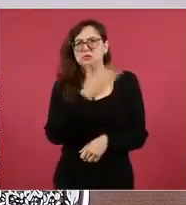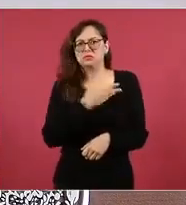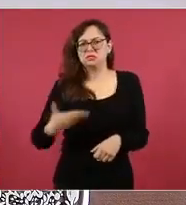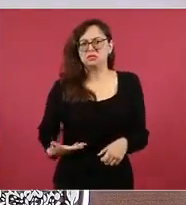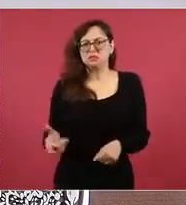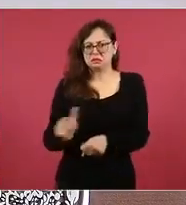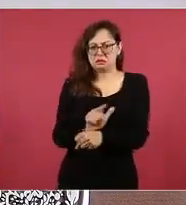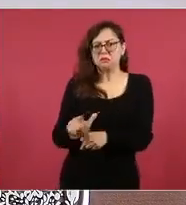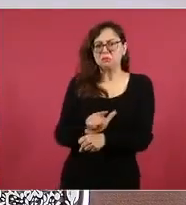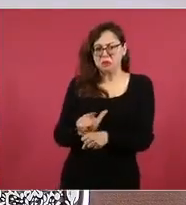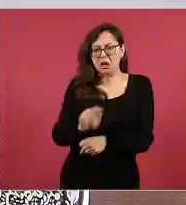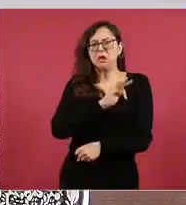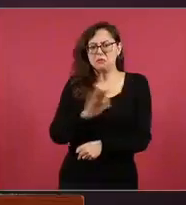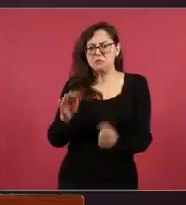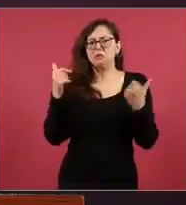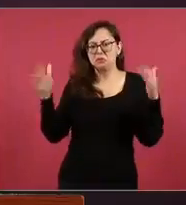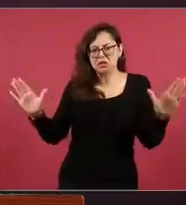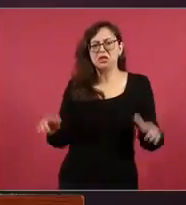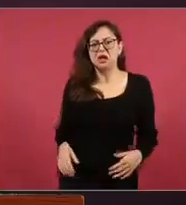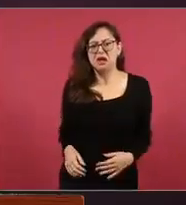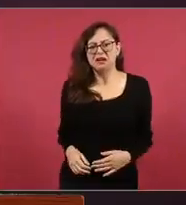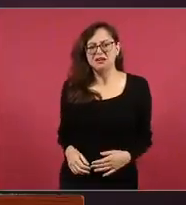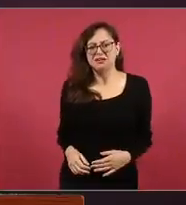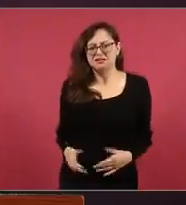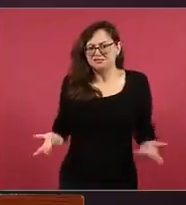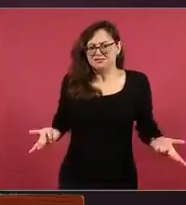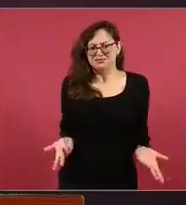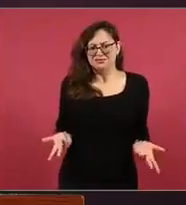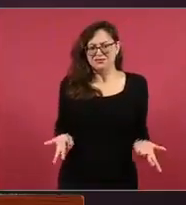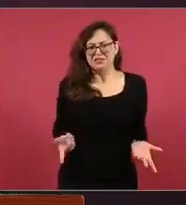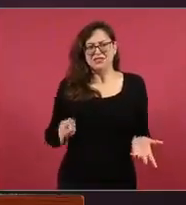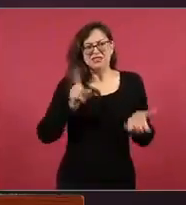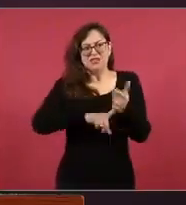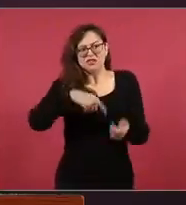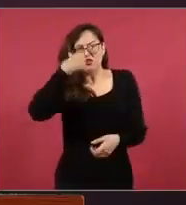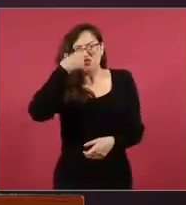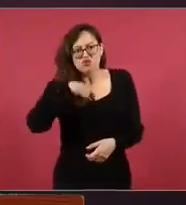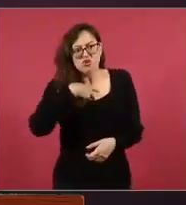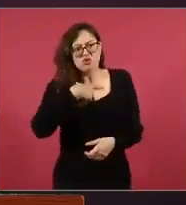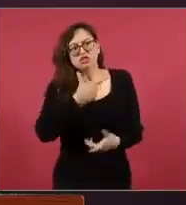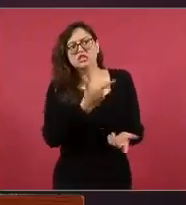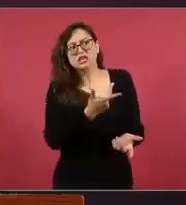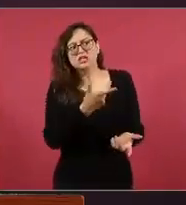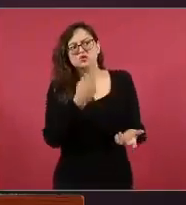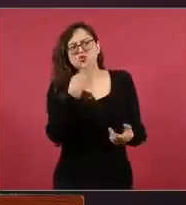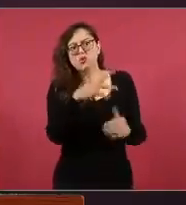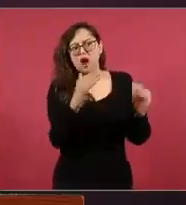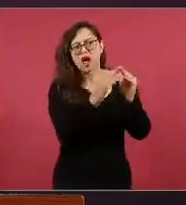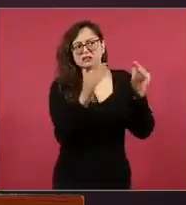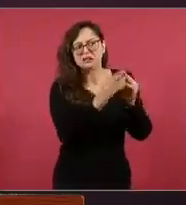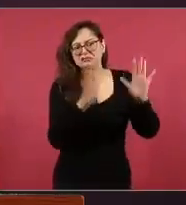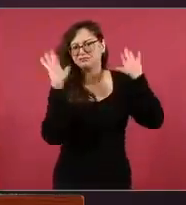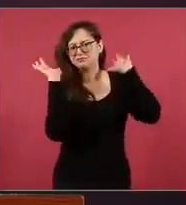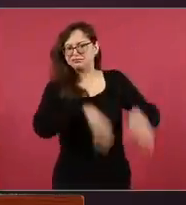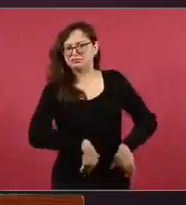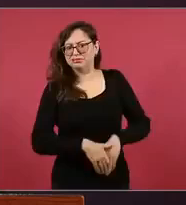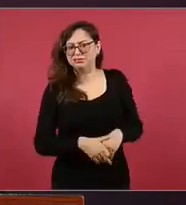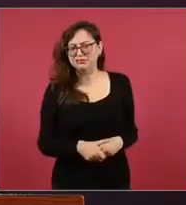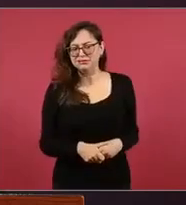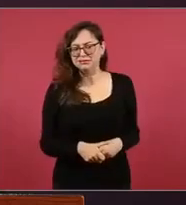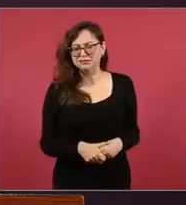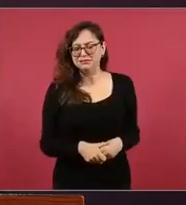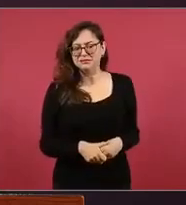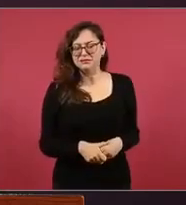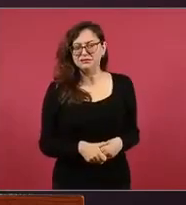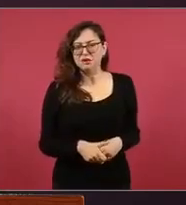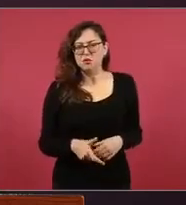¿Por qué no? Porque lo que importa no es qué hacen las noches el señor o la señora, lo que importa es qué